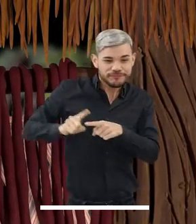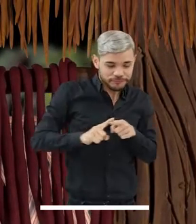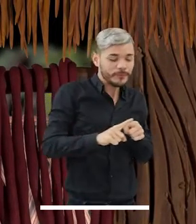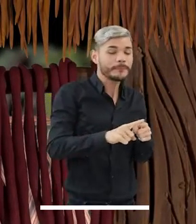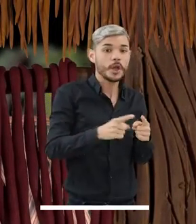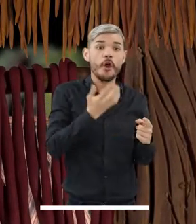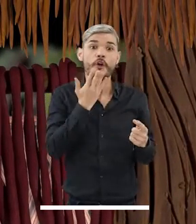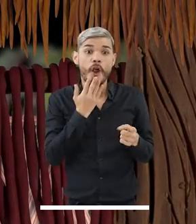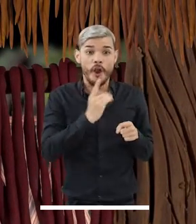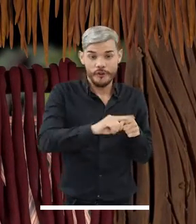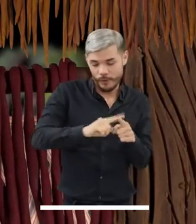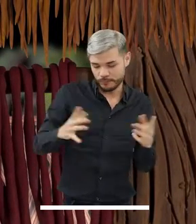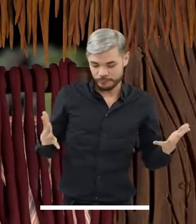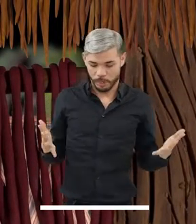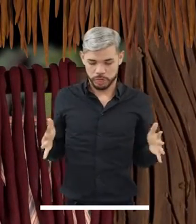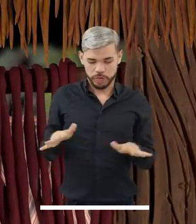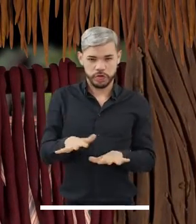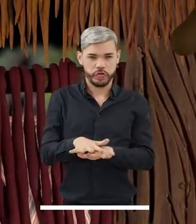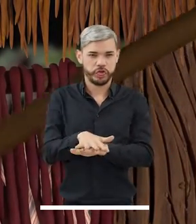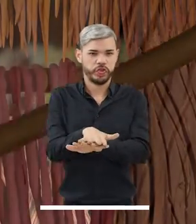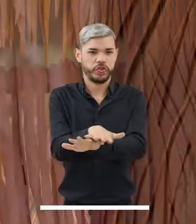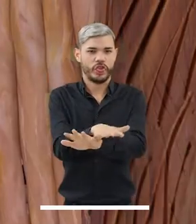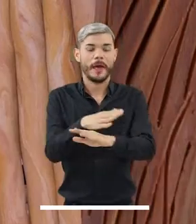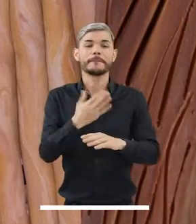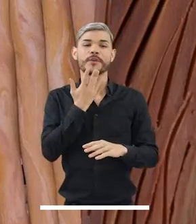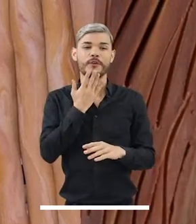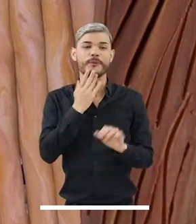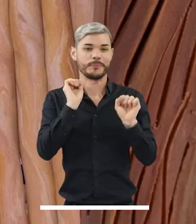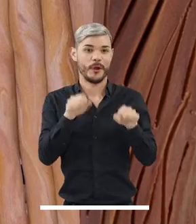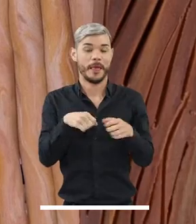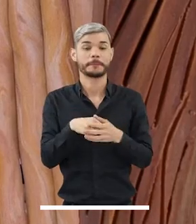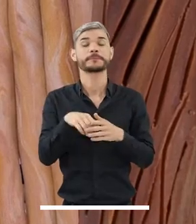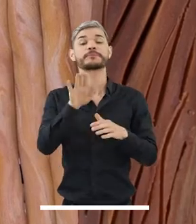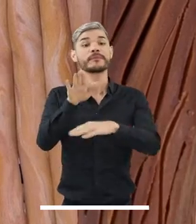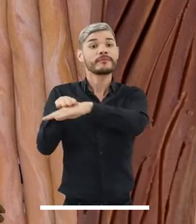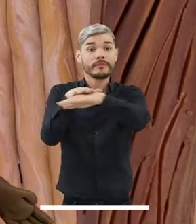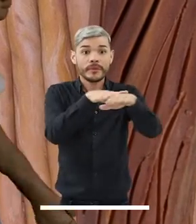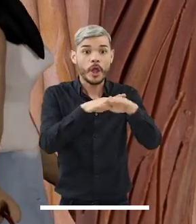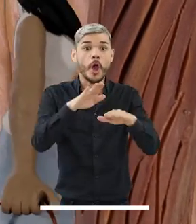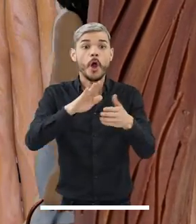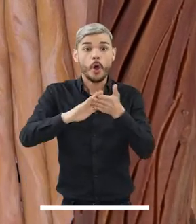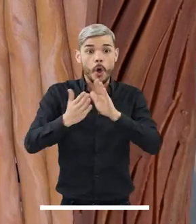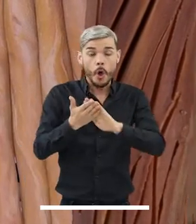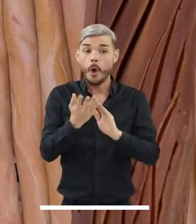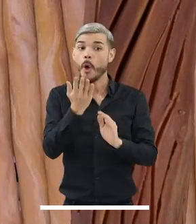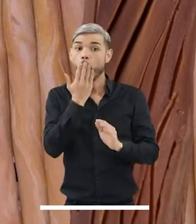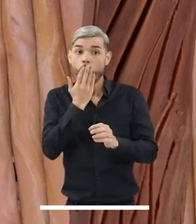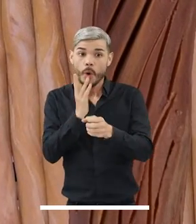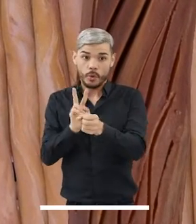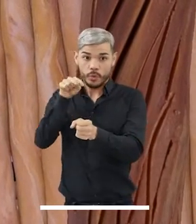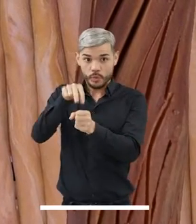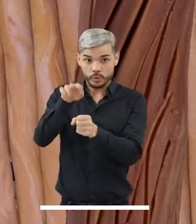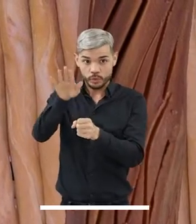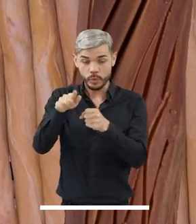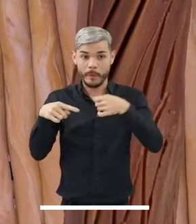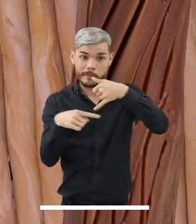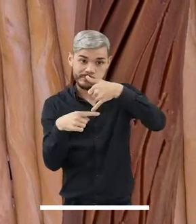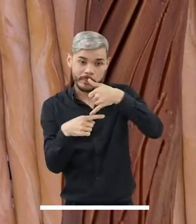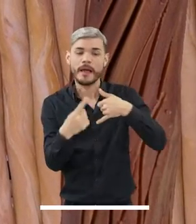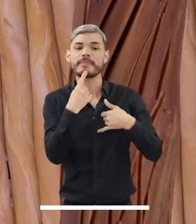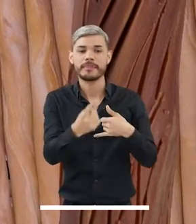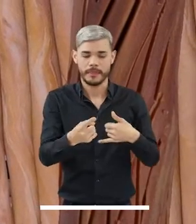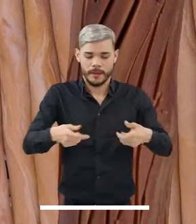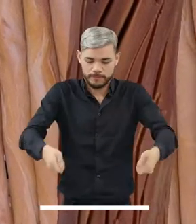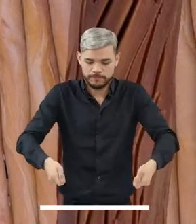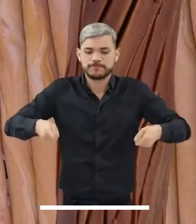azafrano, cúrcuma y huito, entre otros. En algunas comunidades indígenas del Amazonas, el canasto es un símbolo de